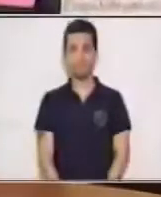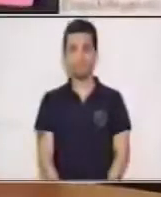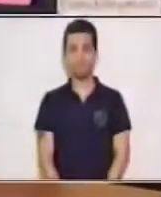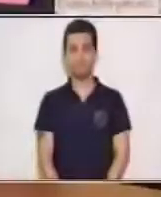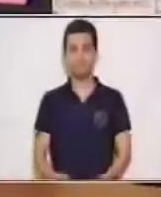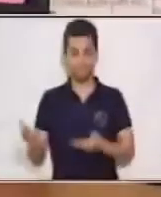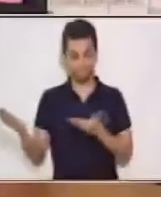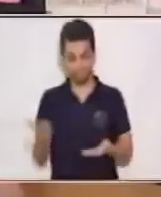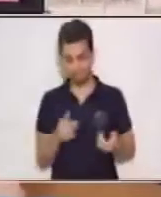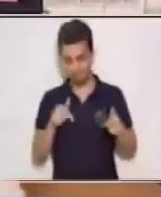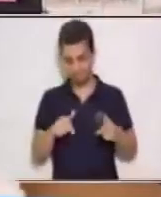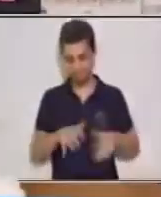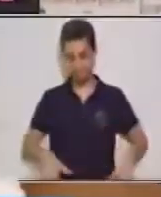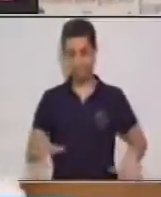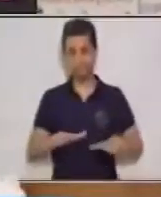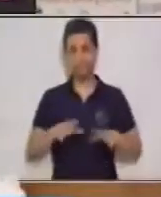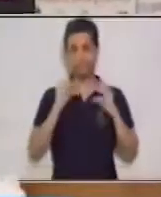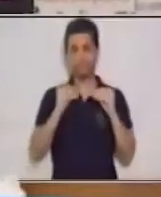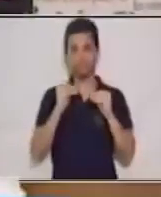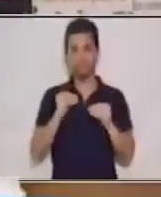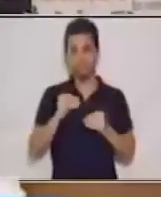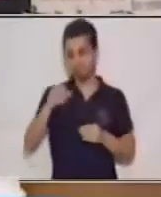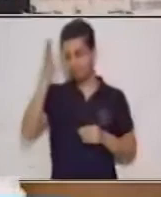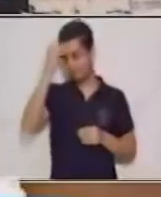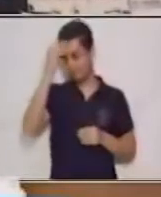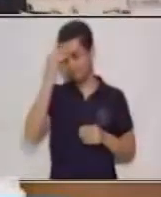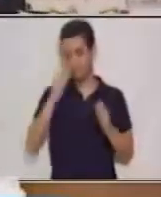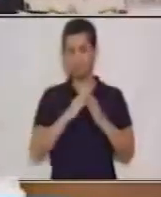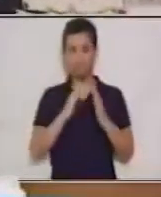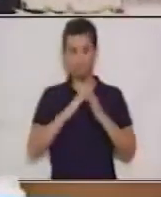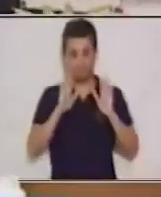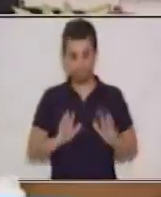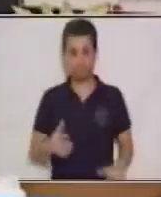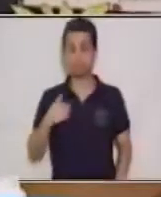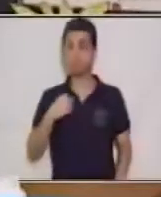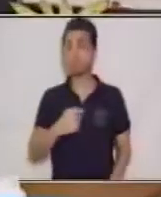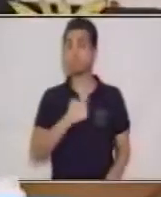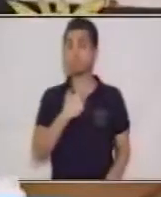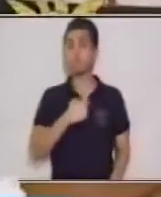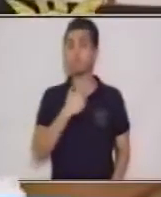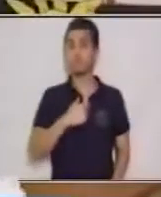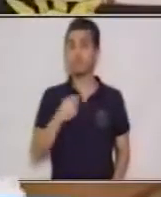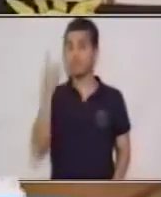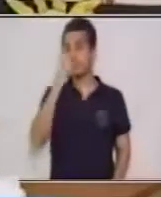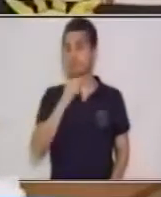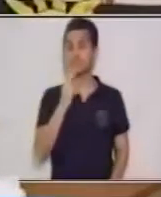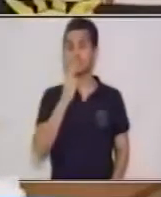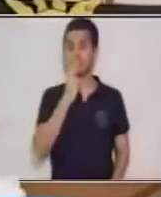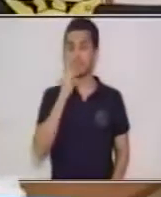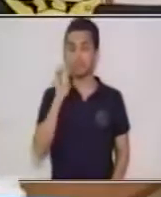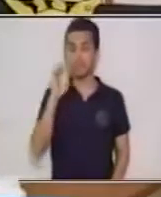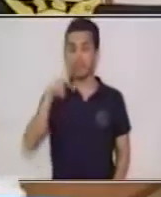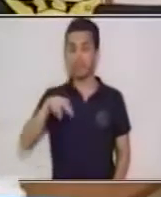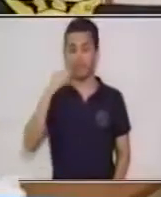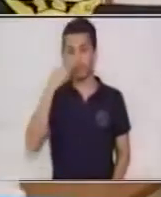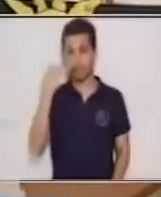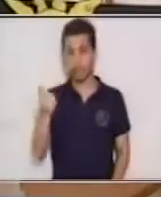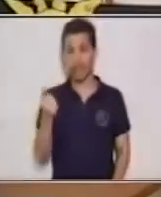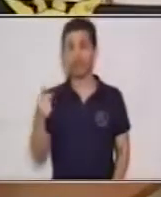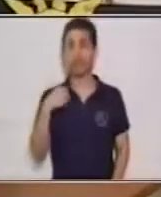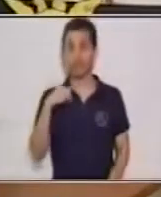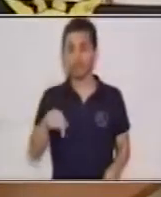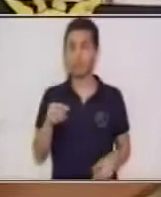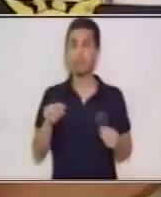Bienvenido a este espacio educativo Aprendo en Casa. Soy Xenia Jazmín Najarro López y en esta oportunidad